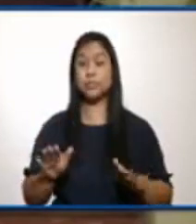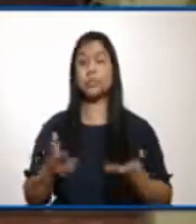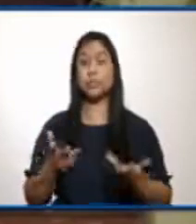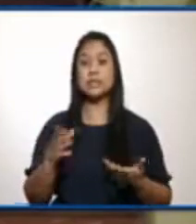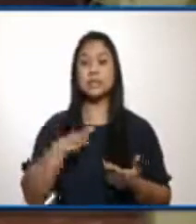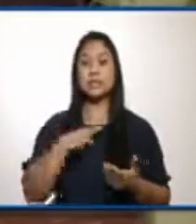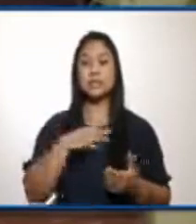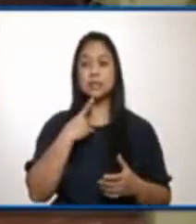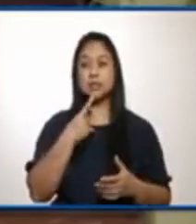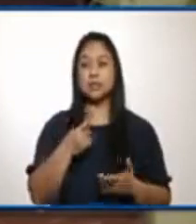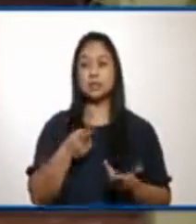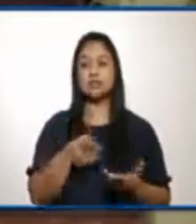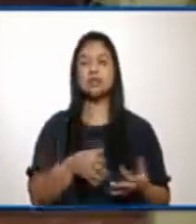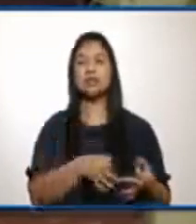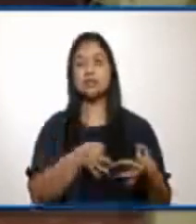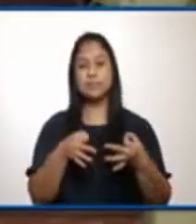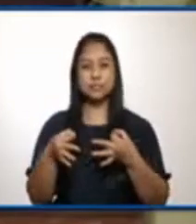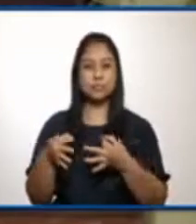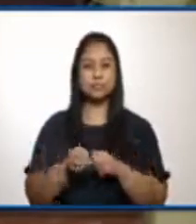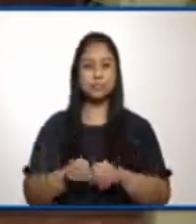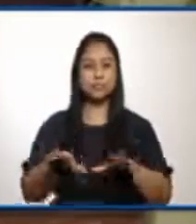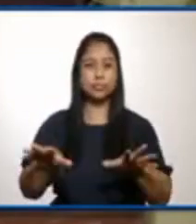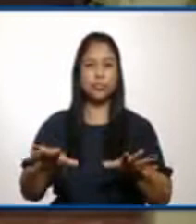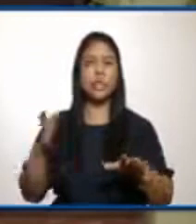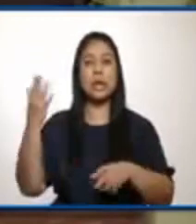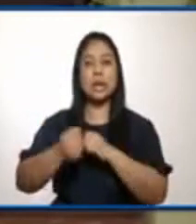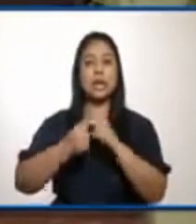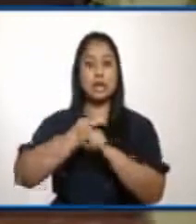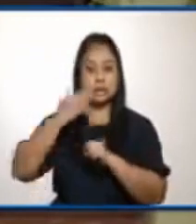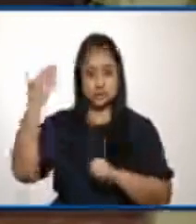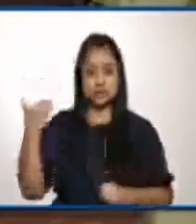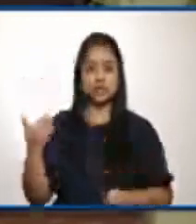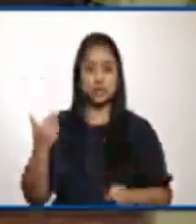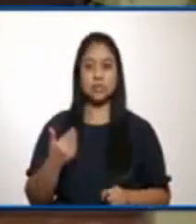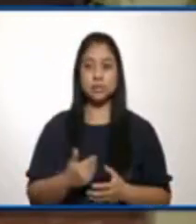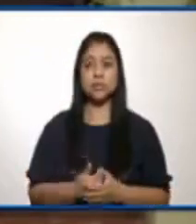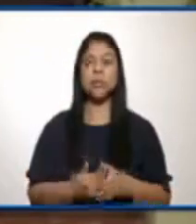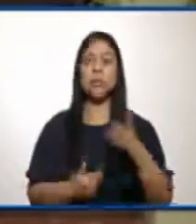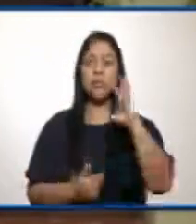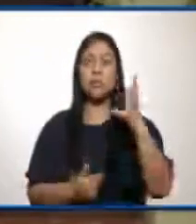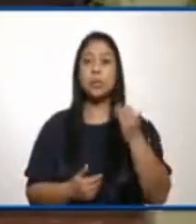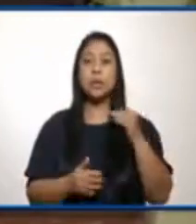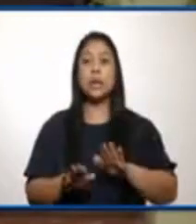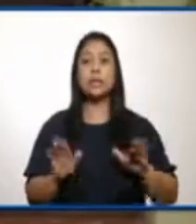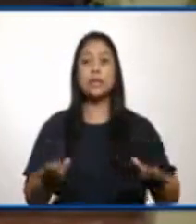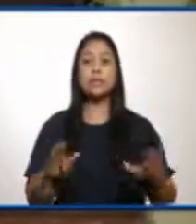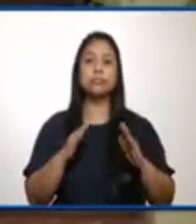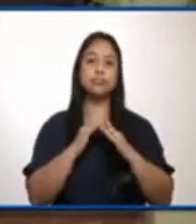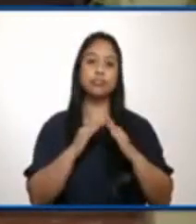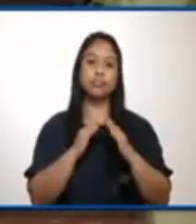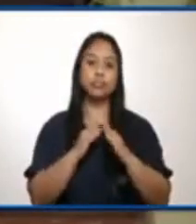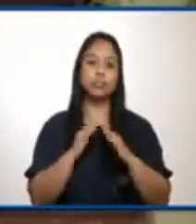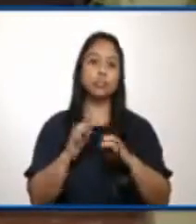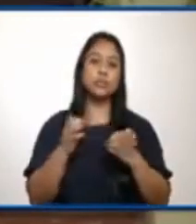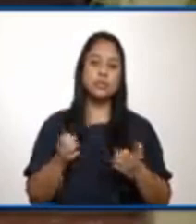disminuido el año anterior debido a que las niñas estaban en sus casas y fue